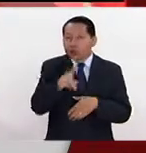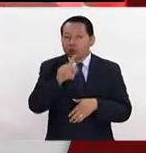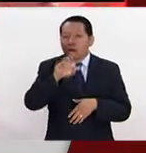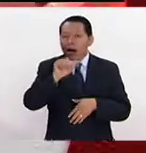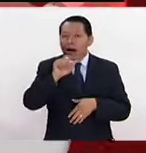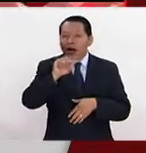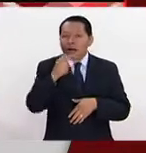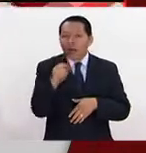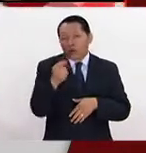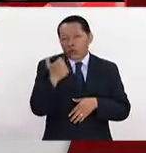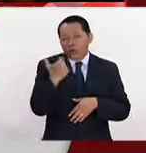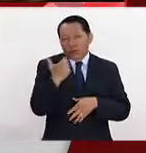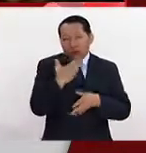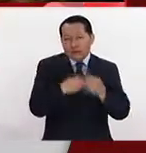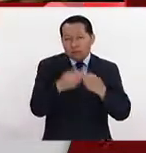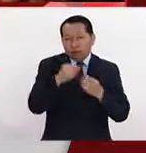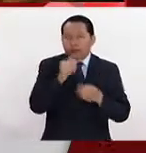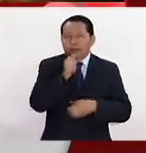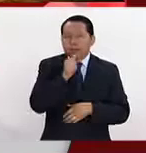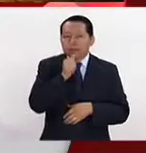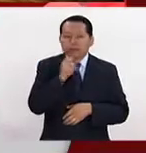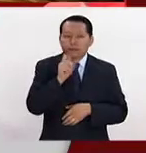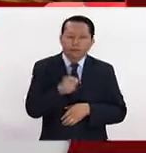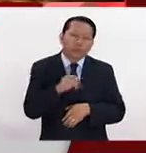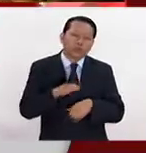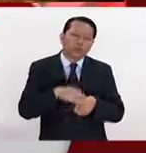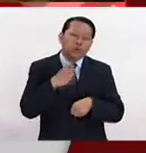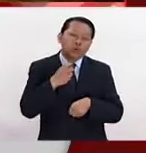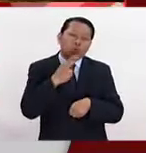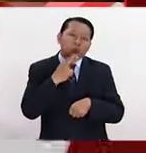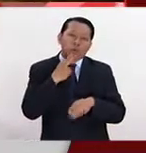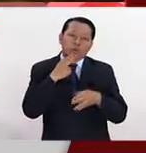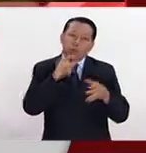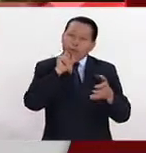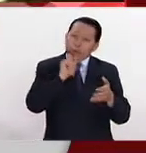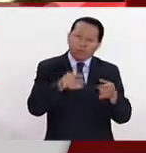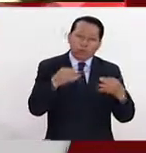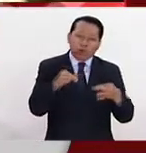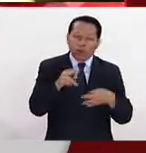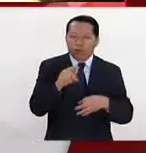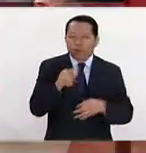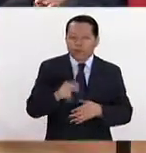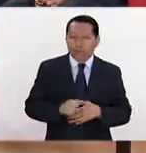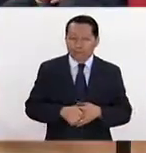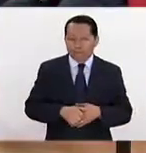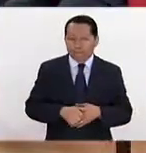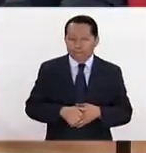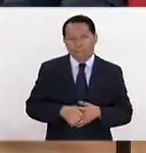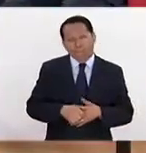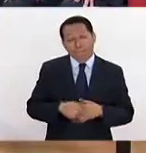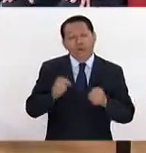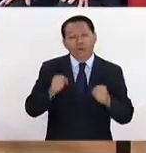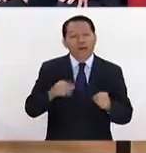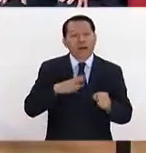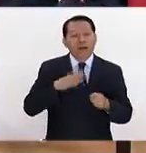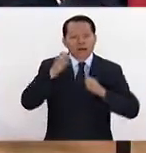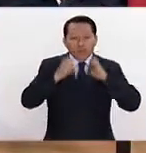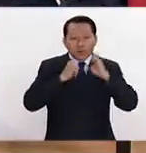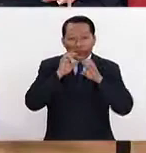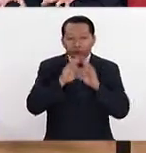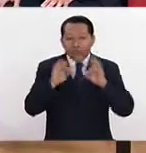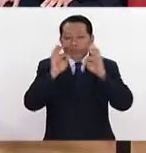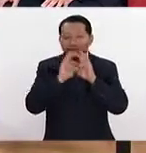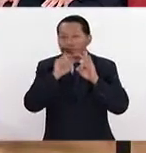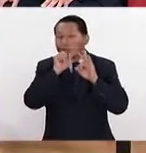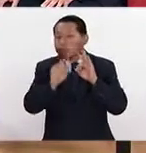no tiene la solvencia económica y quizá por eso reutiliza esta tela. Claro. Bueno, pues sin duda alguna una exposición muy importante, pero